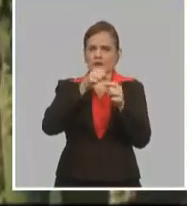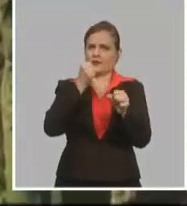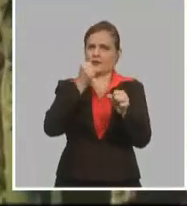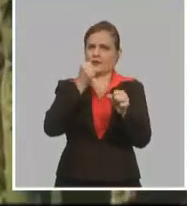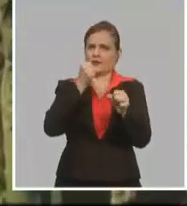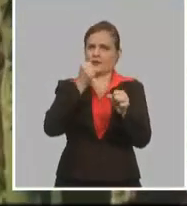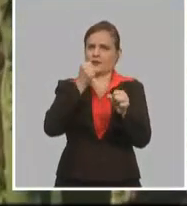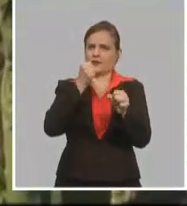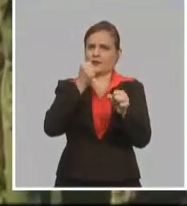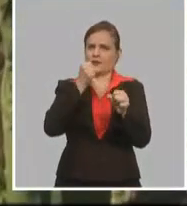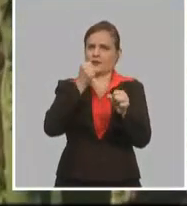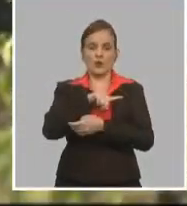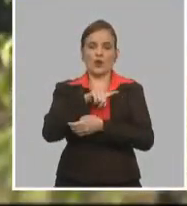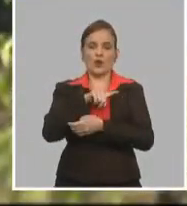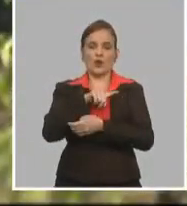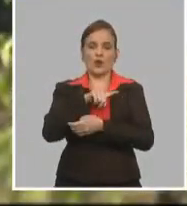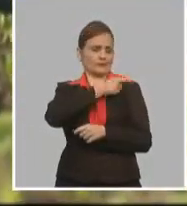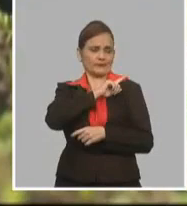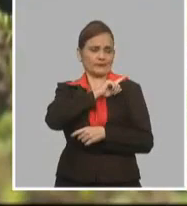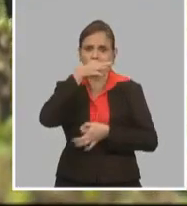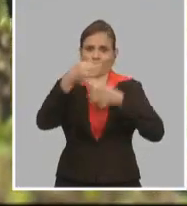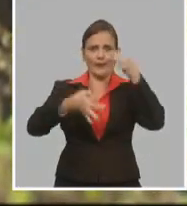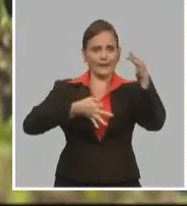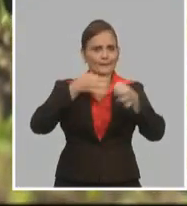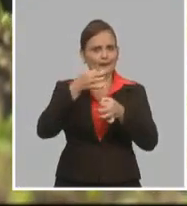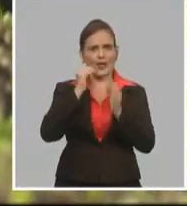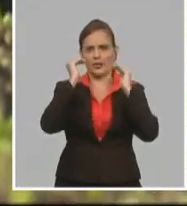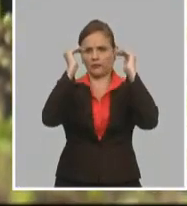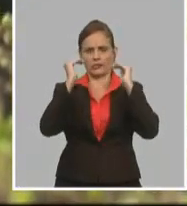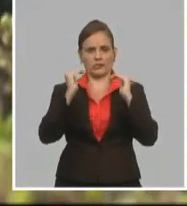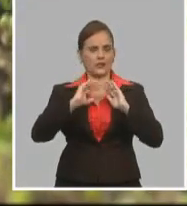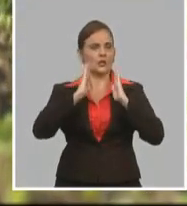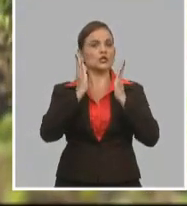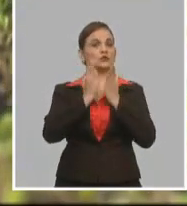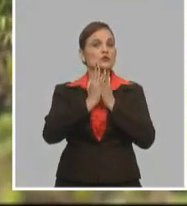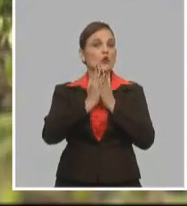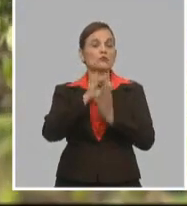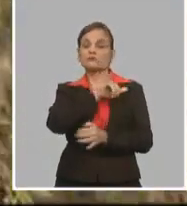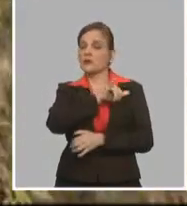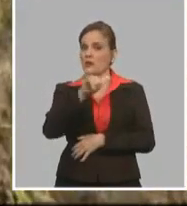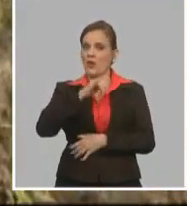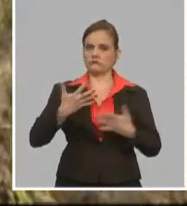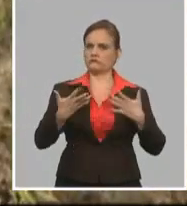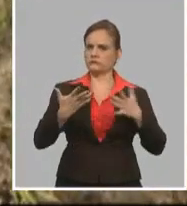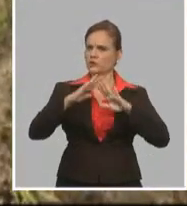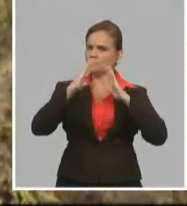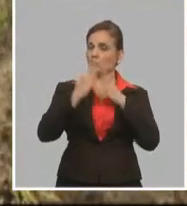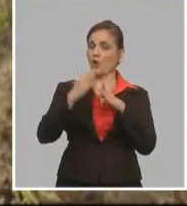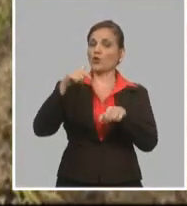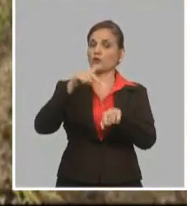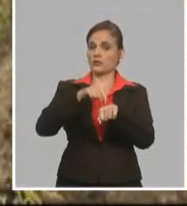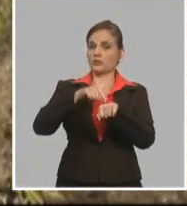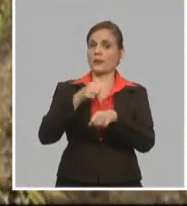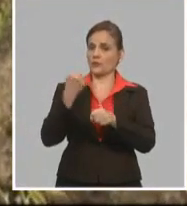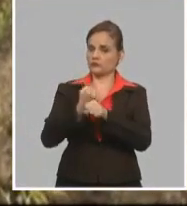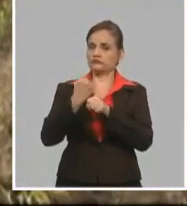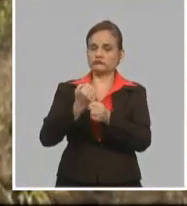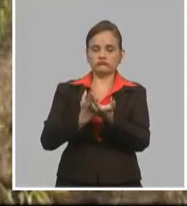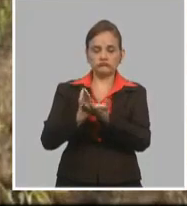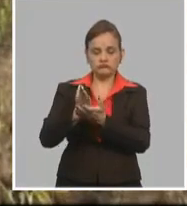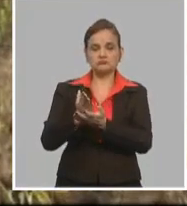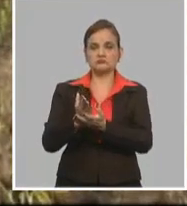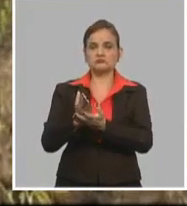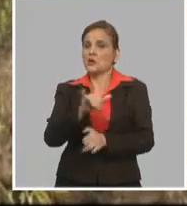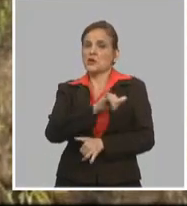hablaba ahorita están exactamente estas y a las cuales hemos dedicado mucho tiempo, muy concreto. Pero tengo que decirte que si